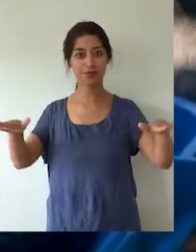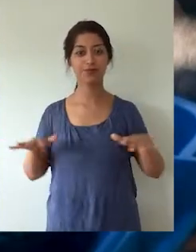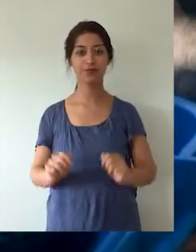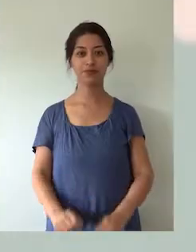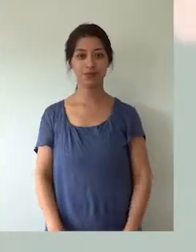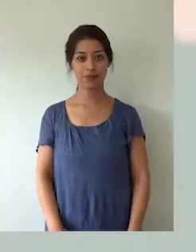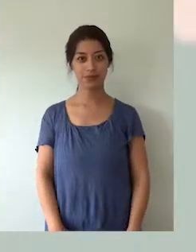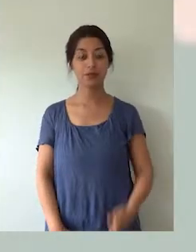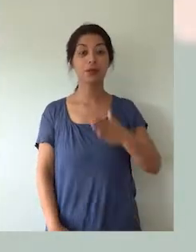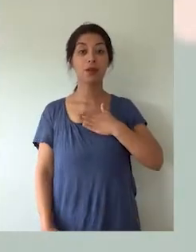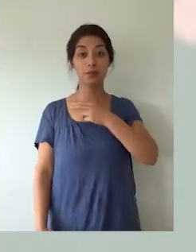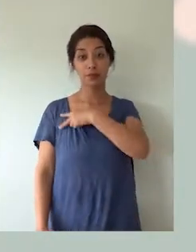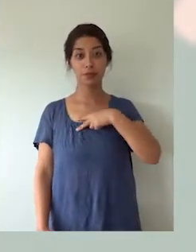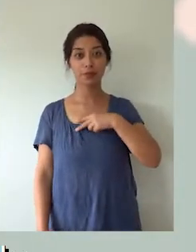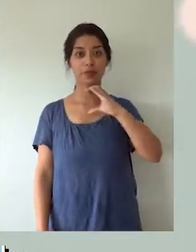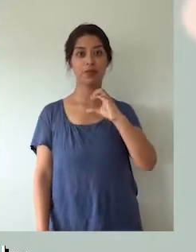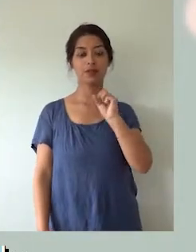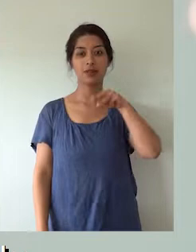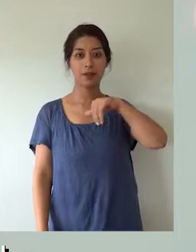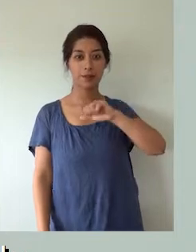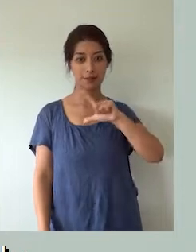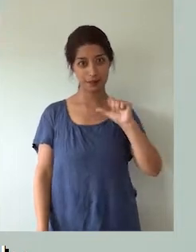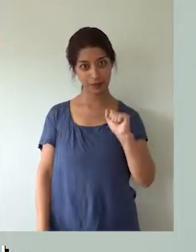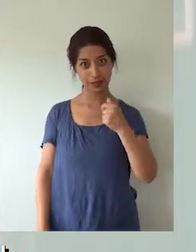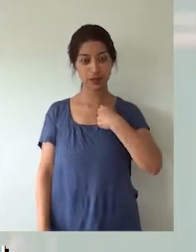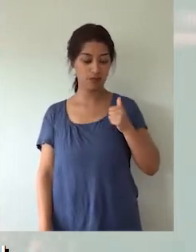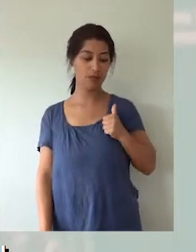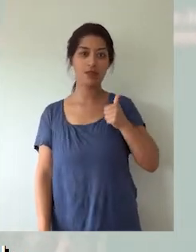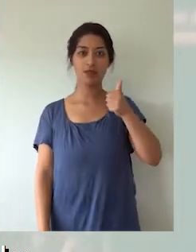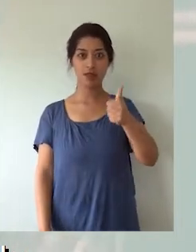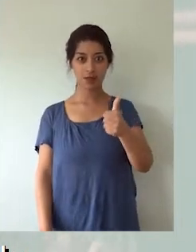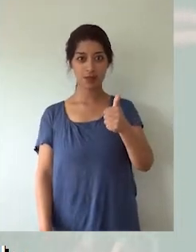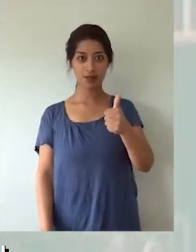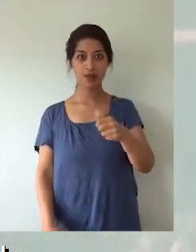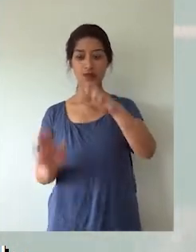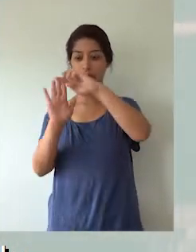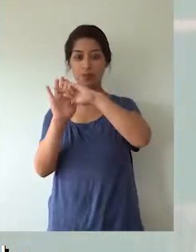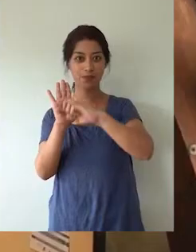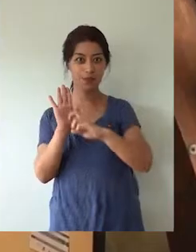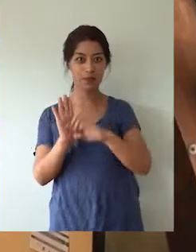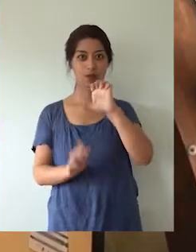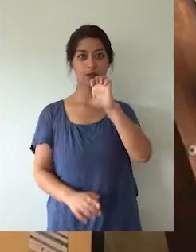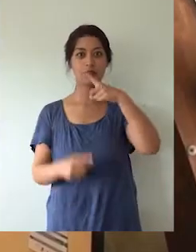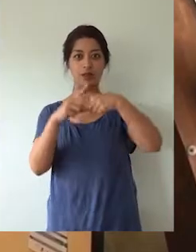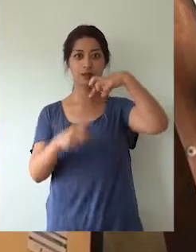toda la sociedad. Mi nombre es Camila Tejo Aristoy, yo soy directora del proyecto asociativo regional Explora los Ríos.